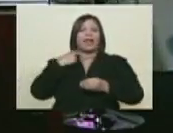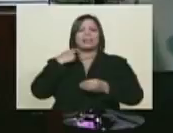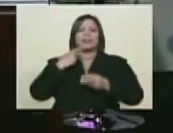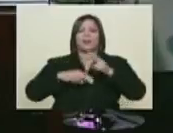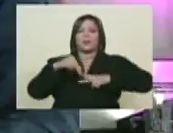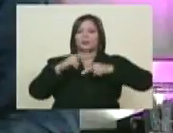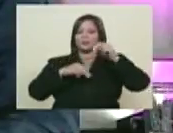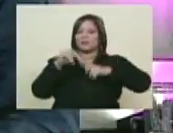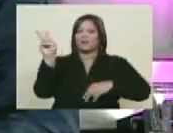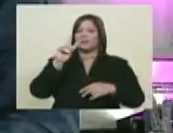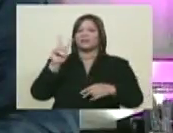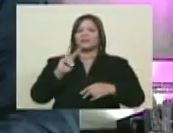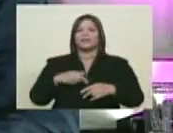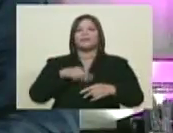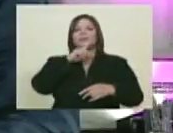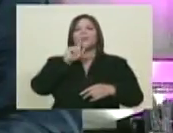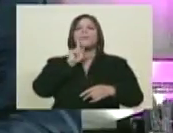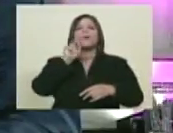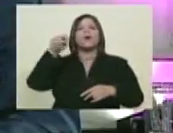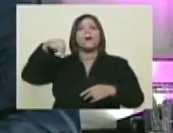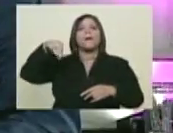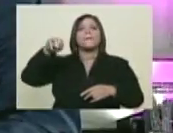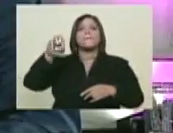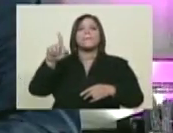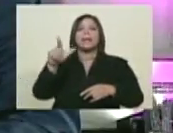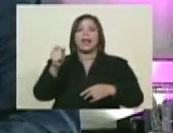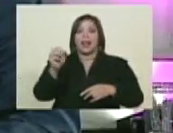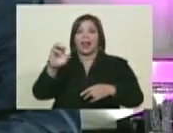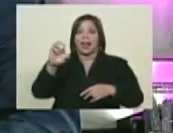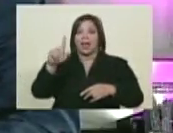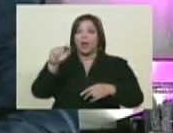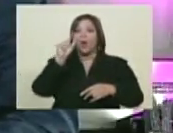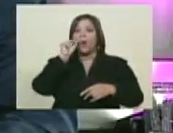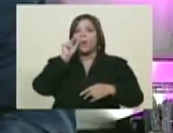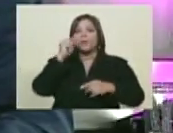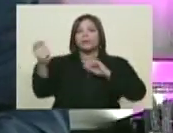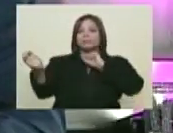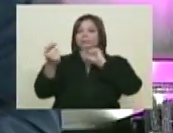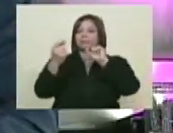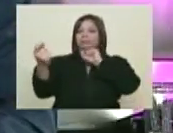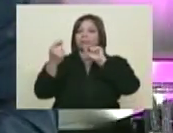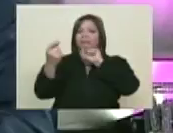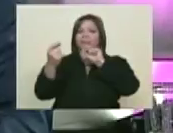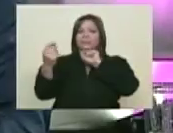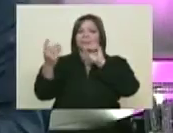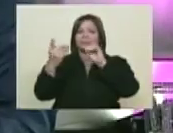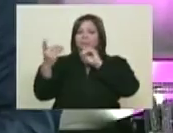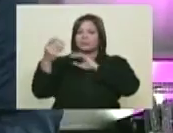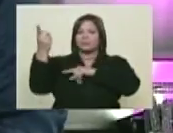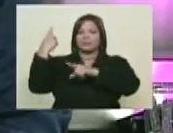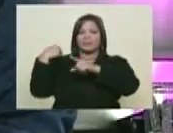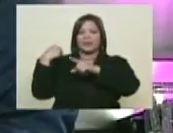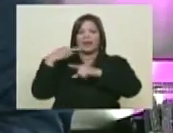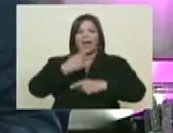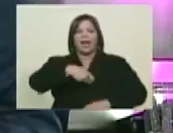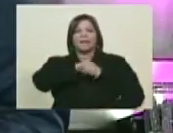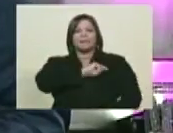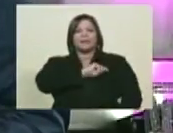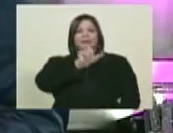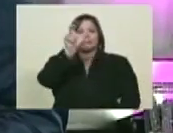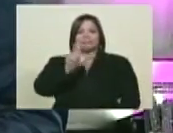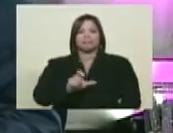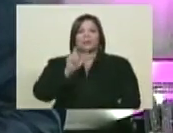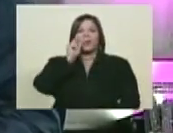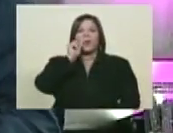hoy fue transmitida la entrevista que le hiciera días atrás el periodista español Jordi